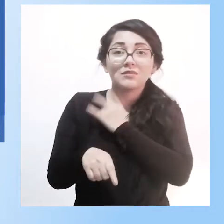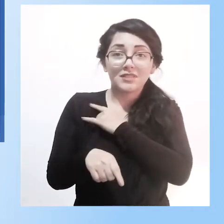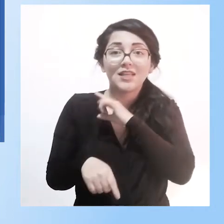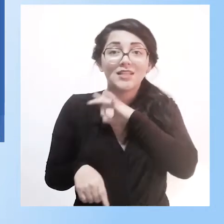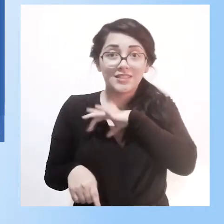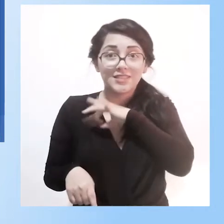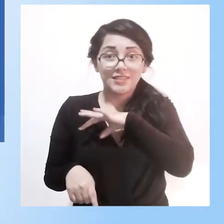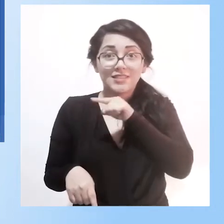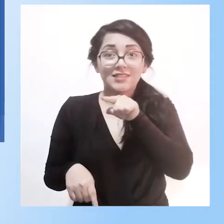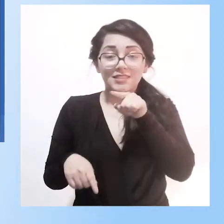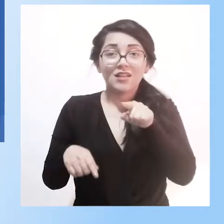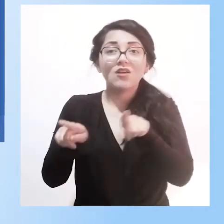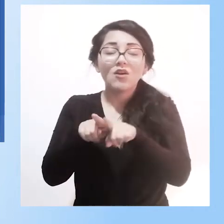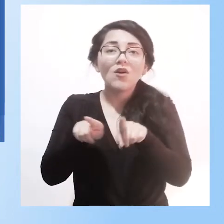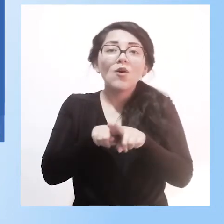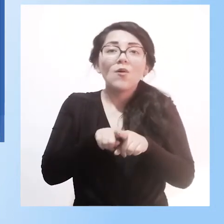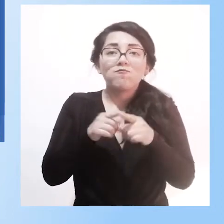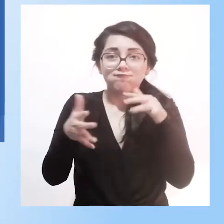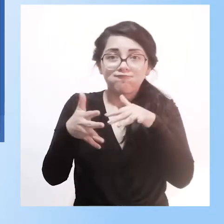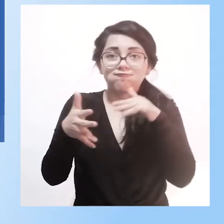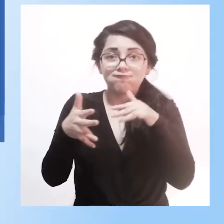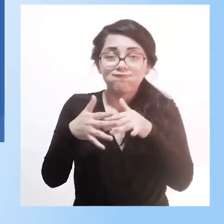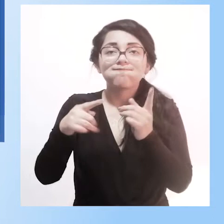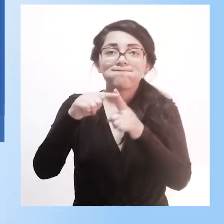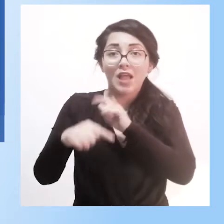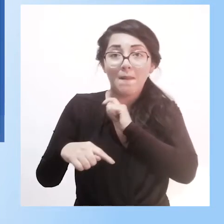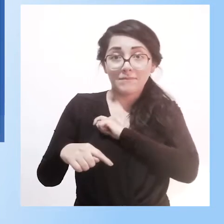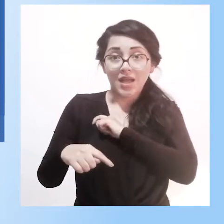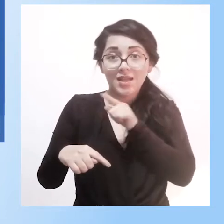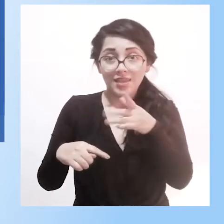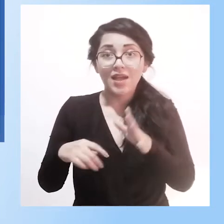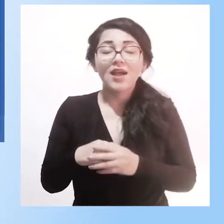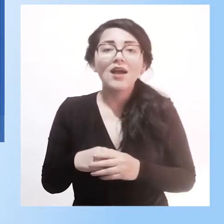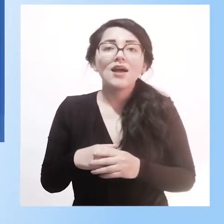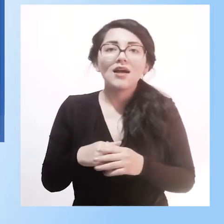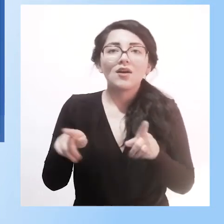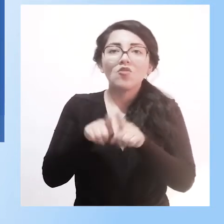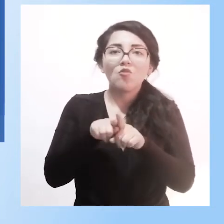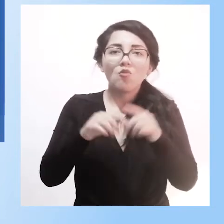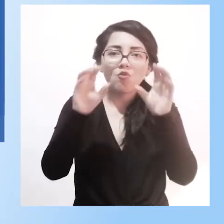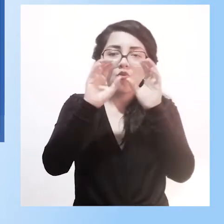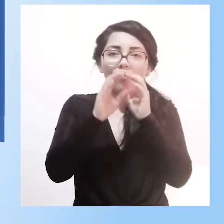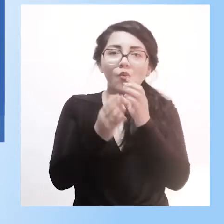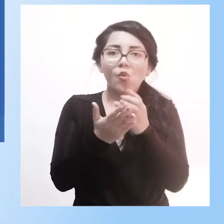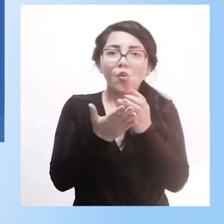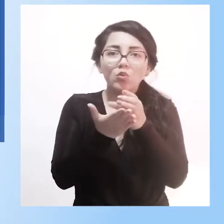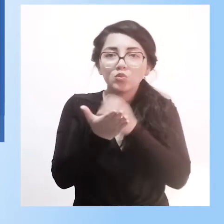Chile y Organización de Estados Hidroamericanos en España. Y tiene un curso de educación inclusiva y especial en Israel.